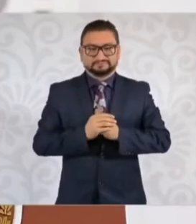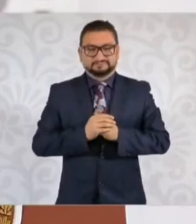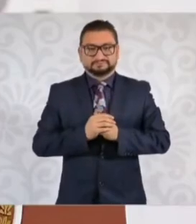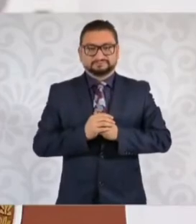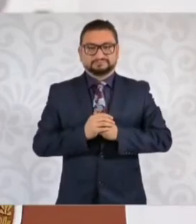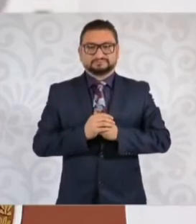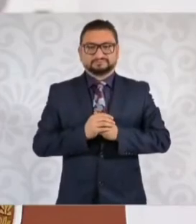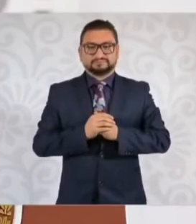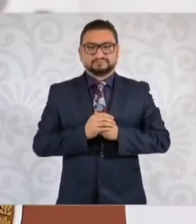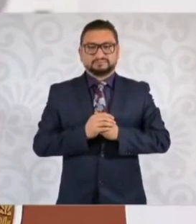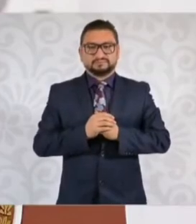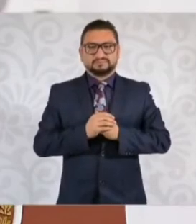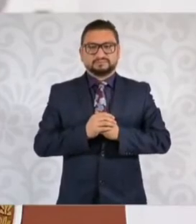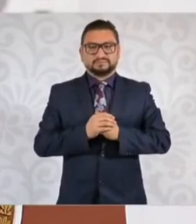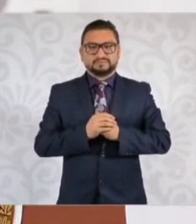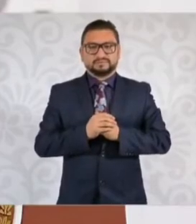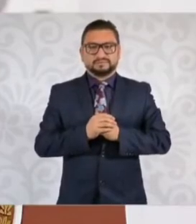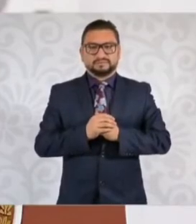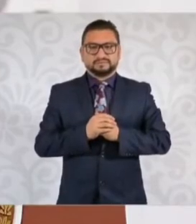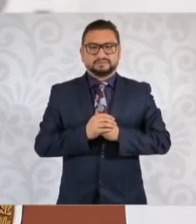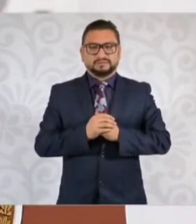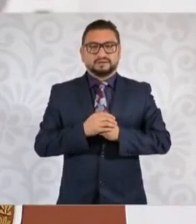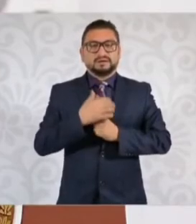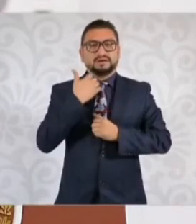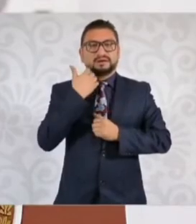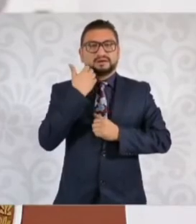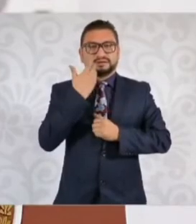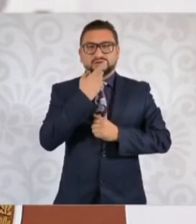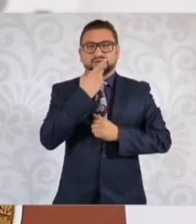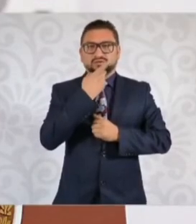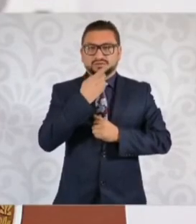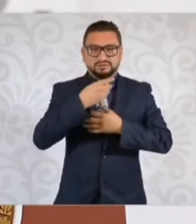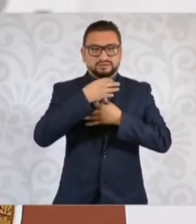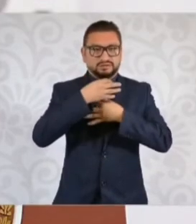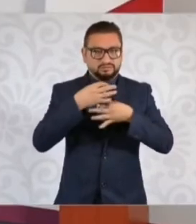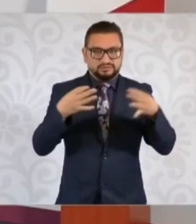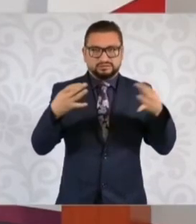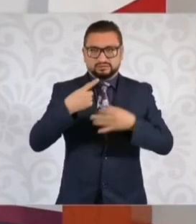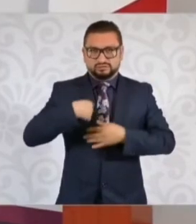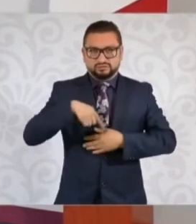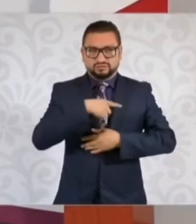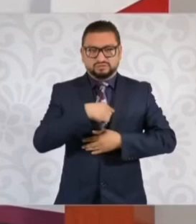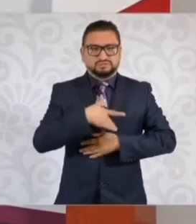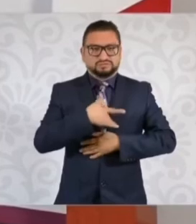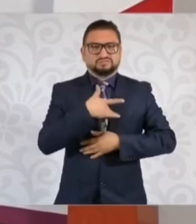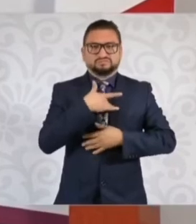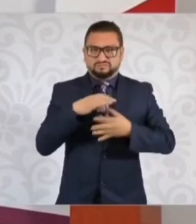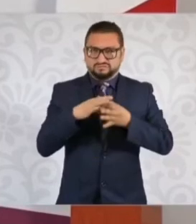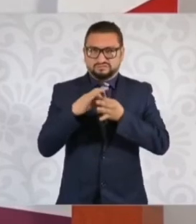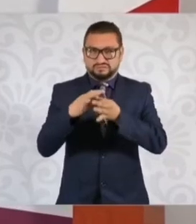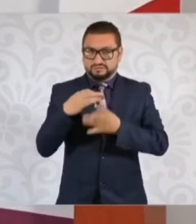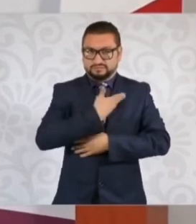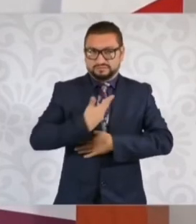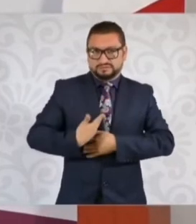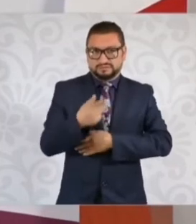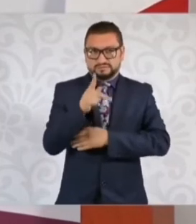Quiero hacer público, patente, nuestra solidaridad con el presidente Petro.